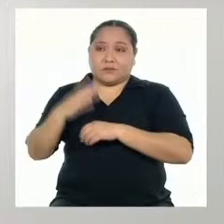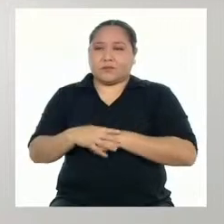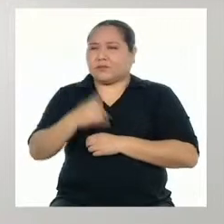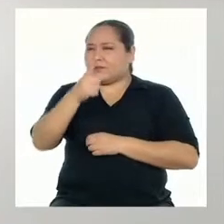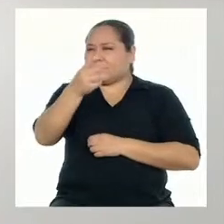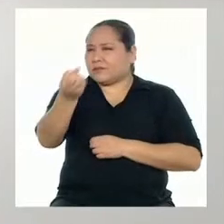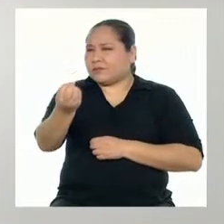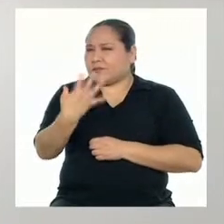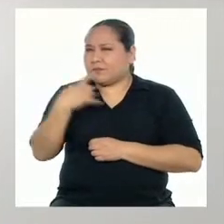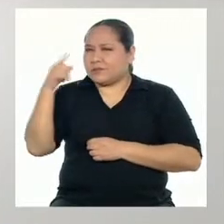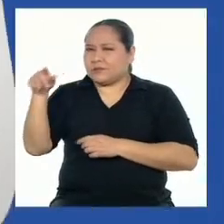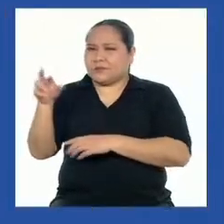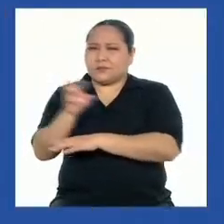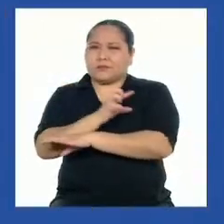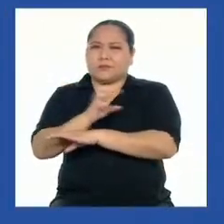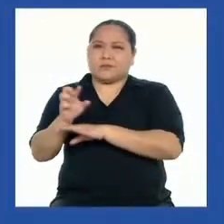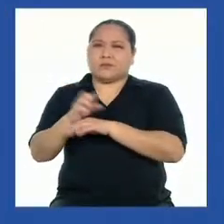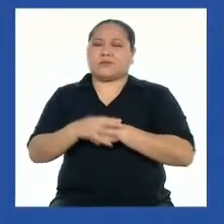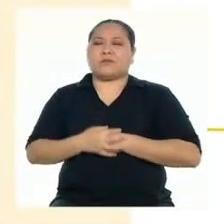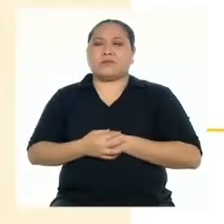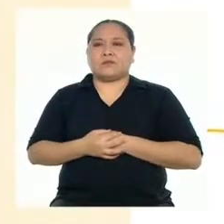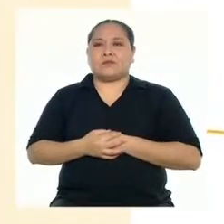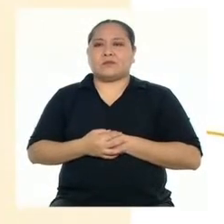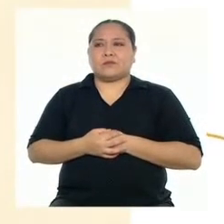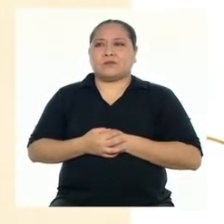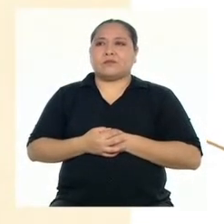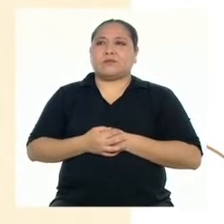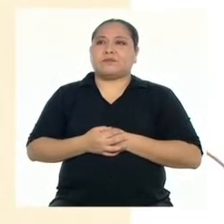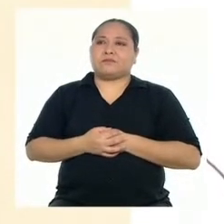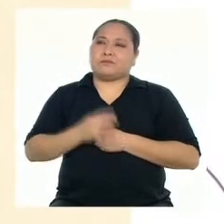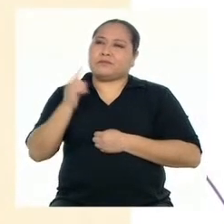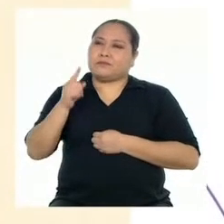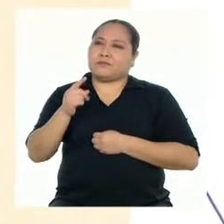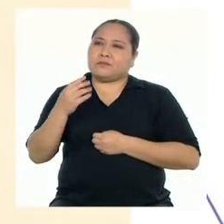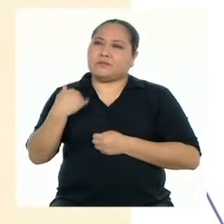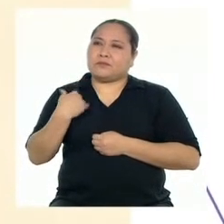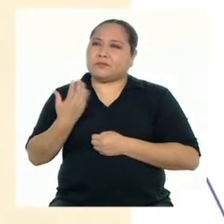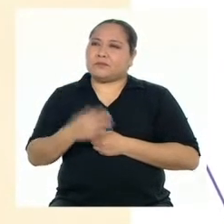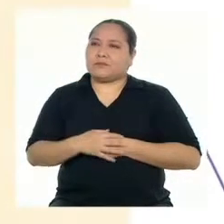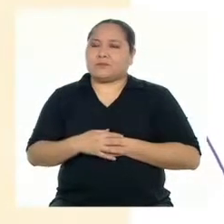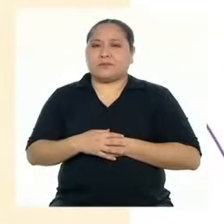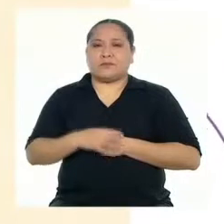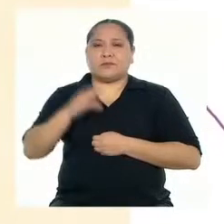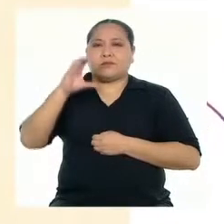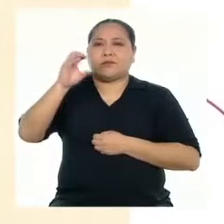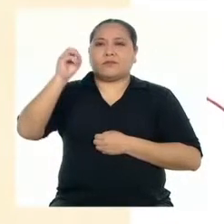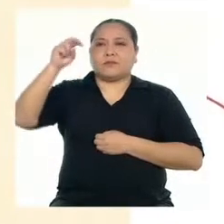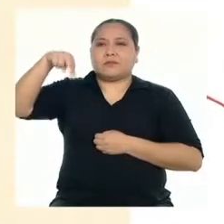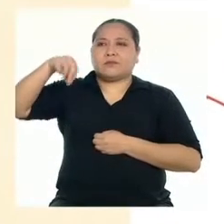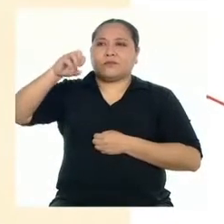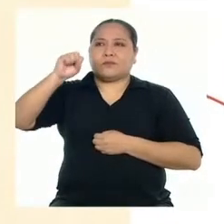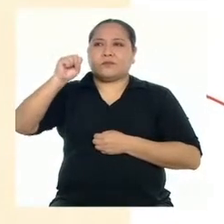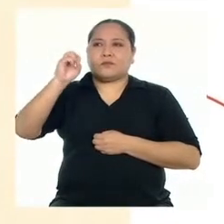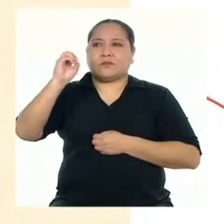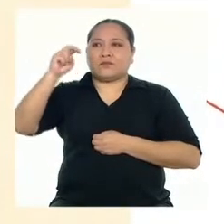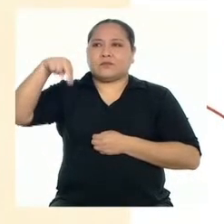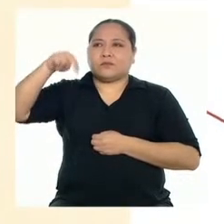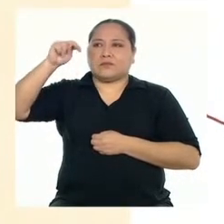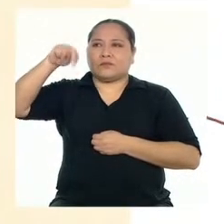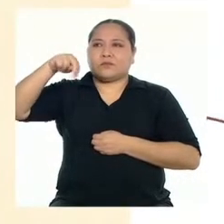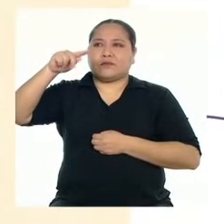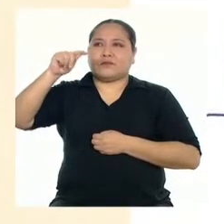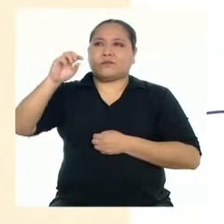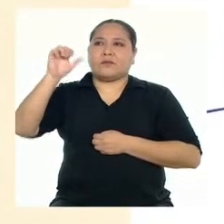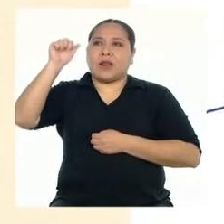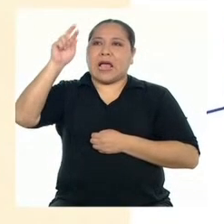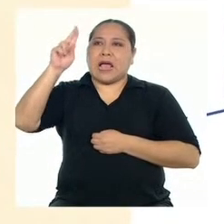puedes decir de este poema? Claramente, aquí tenemos una rima consonante porque se repiten las terminaciones